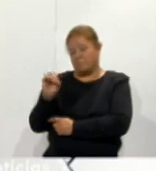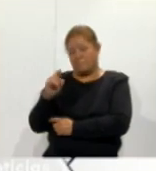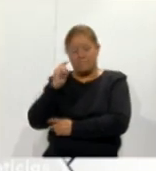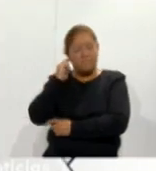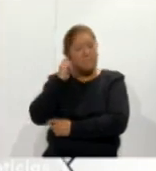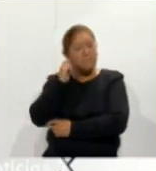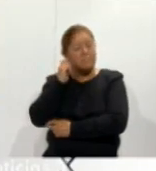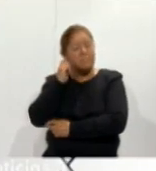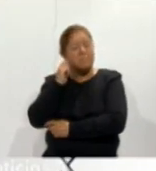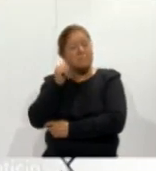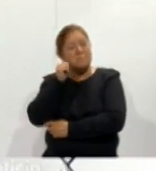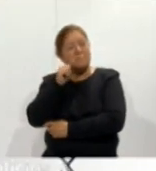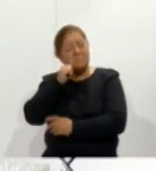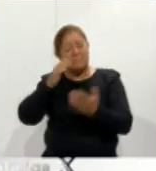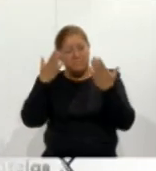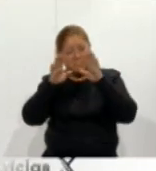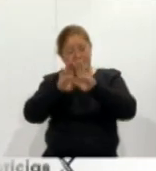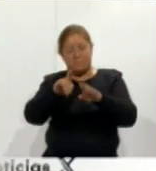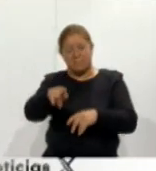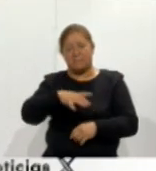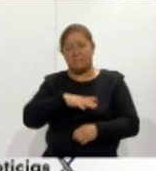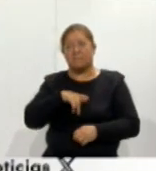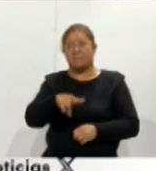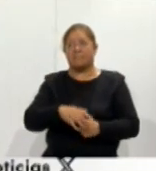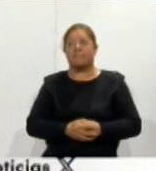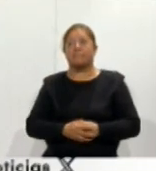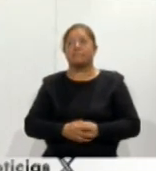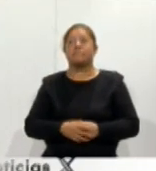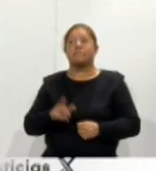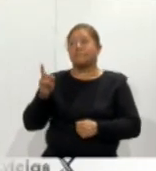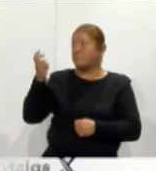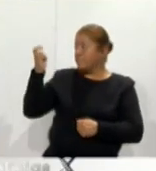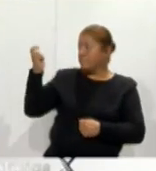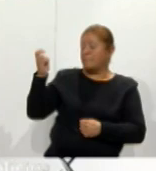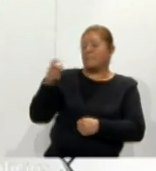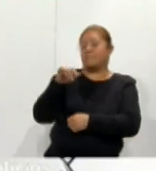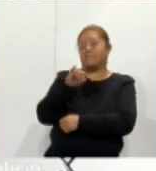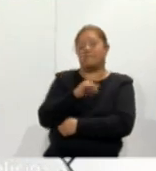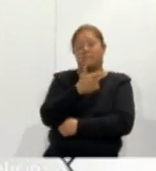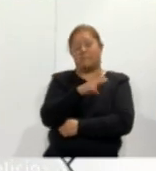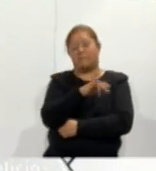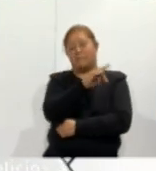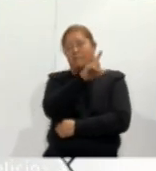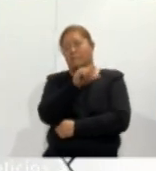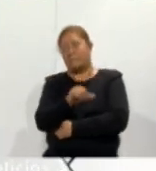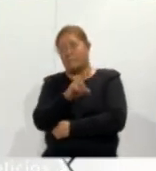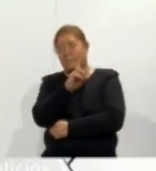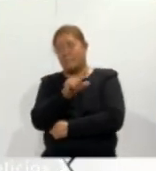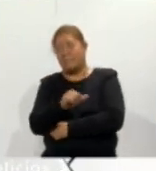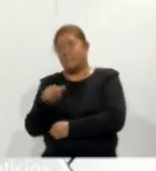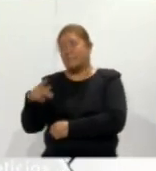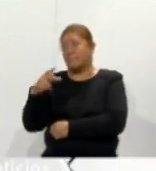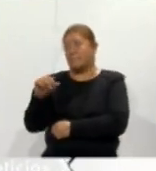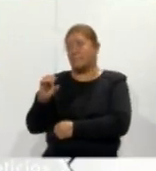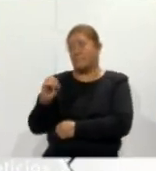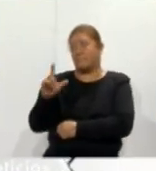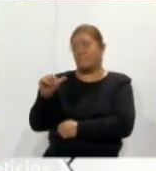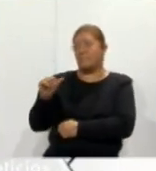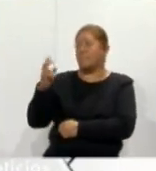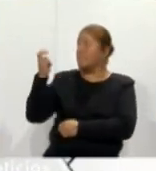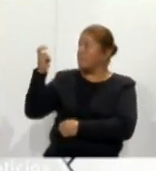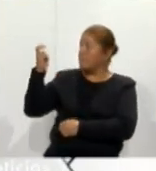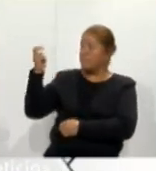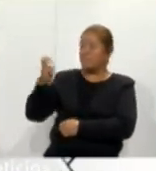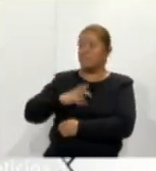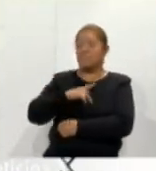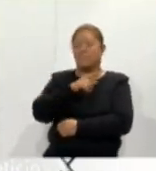cerrada. En esta tienda alternarán las destacadas matadoras Hilda Tenorio y Paola San Román que liderarán beceros de la ganadería de la Trasquira de